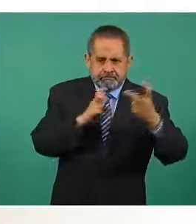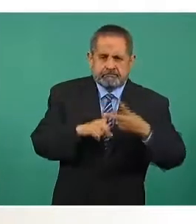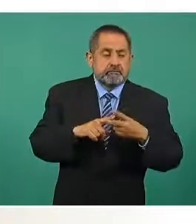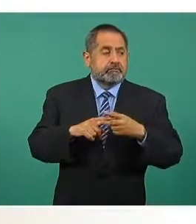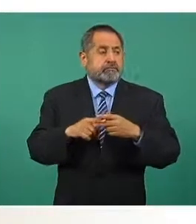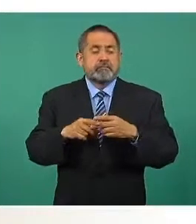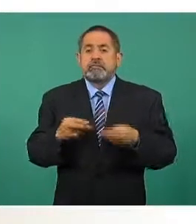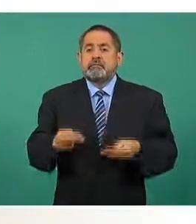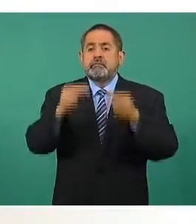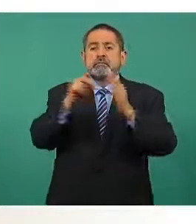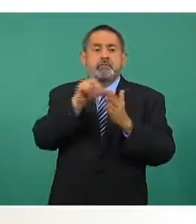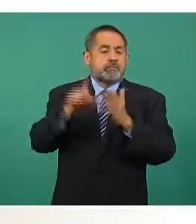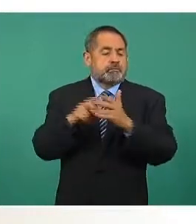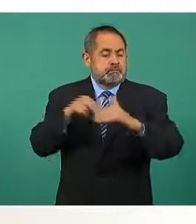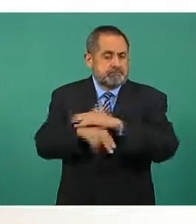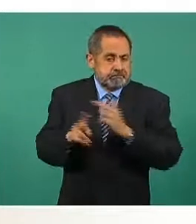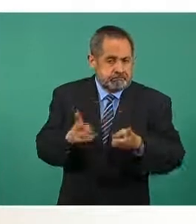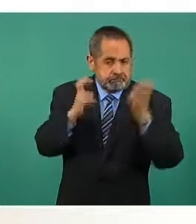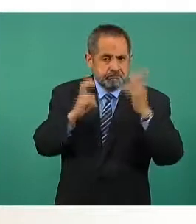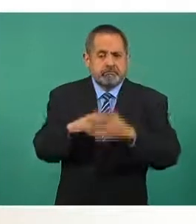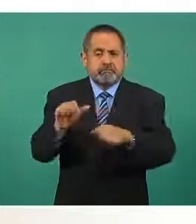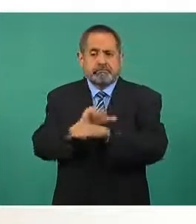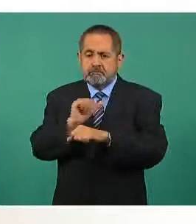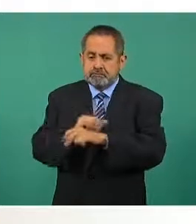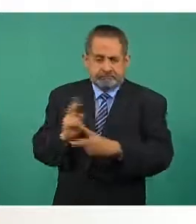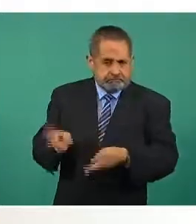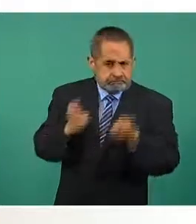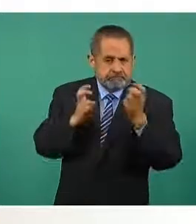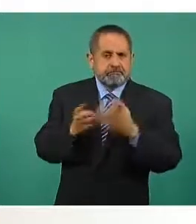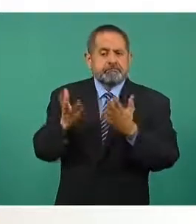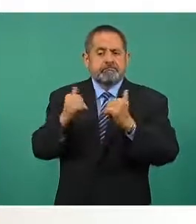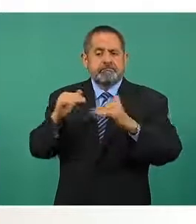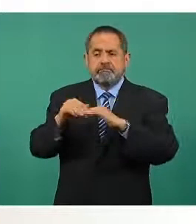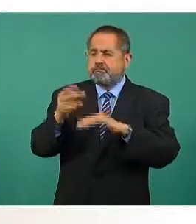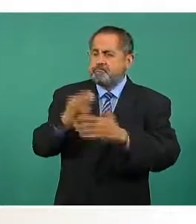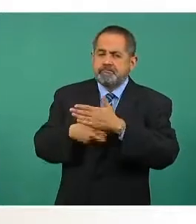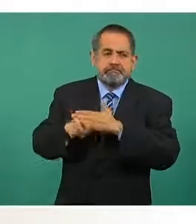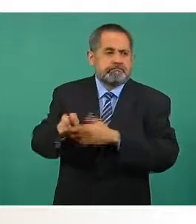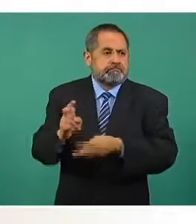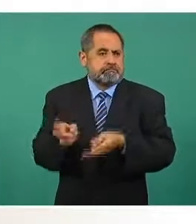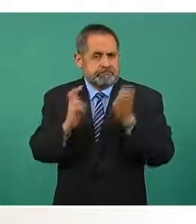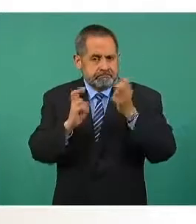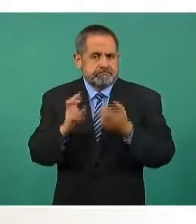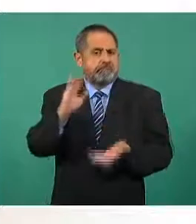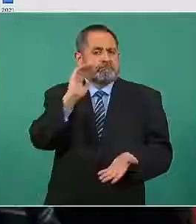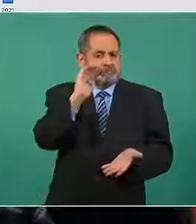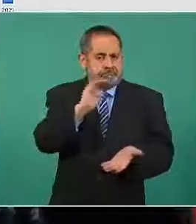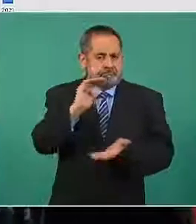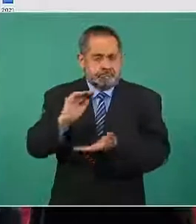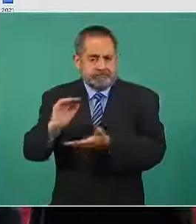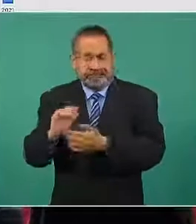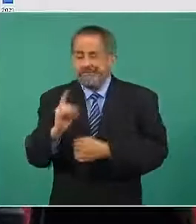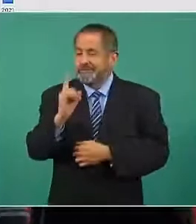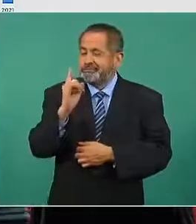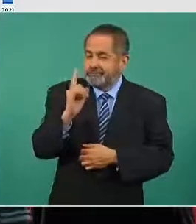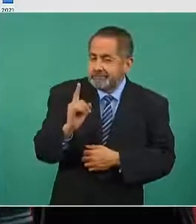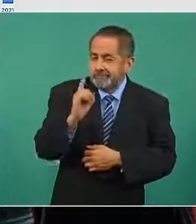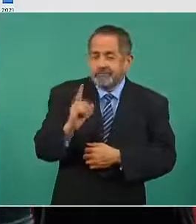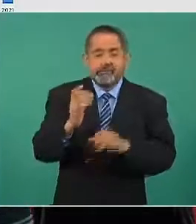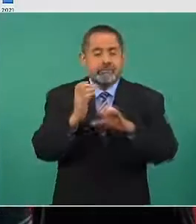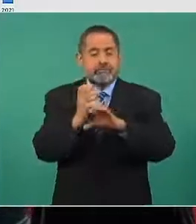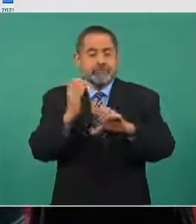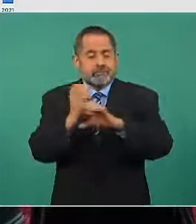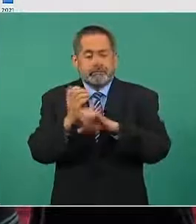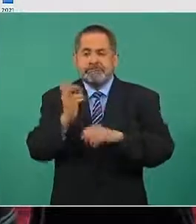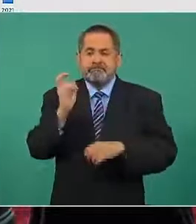negocio robo de vehículo automotor robo a casa habitación también a la baja en el caso del robo a transporte público